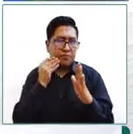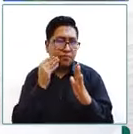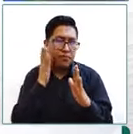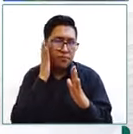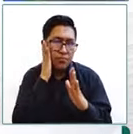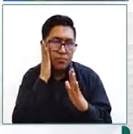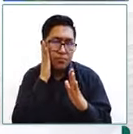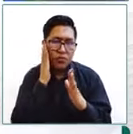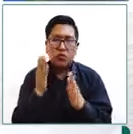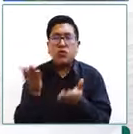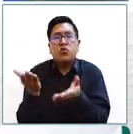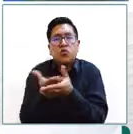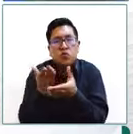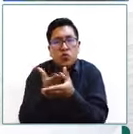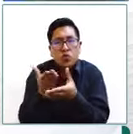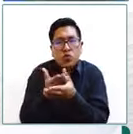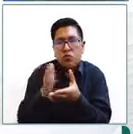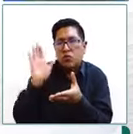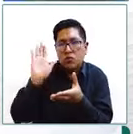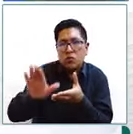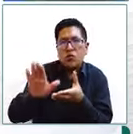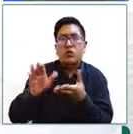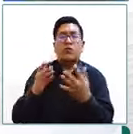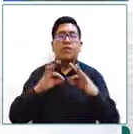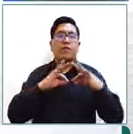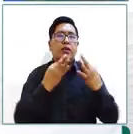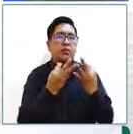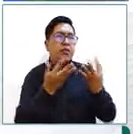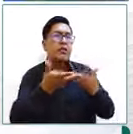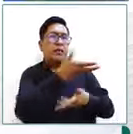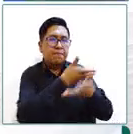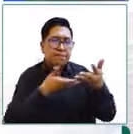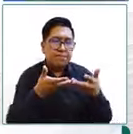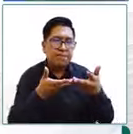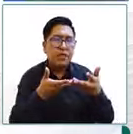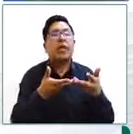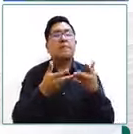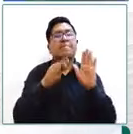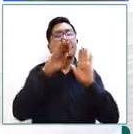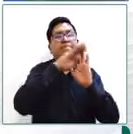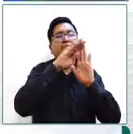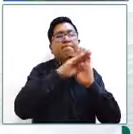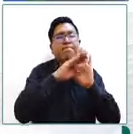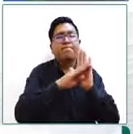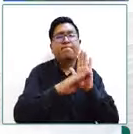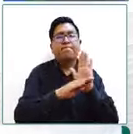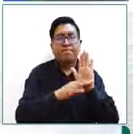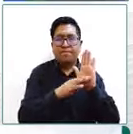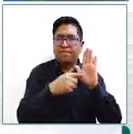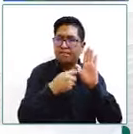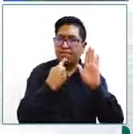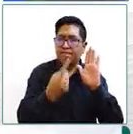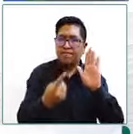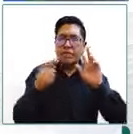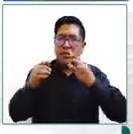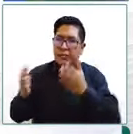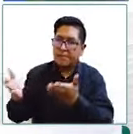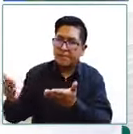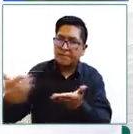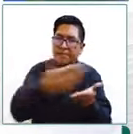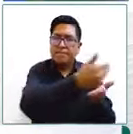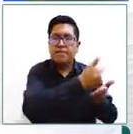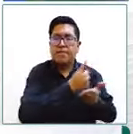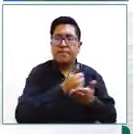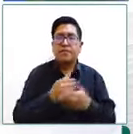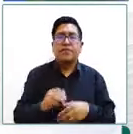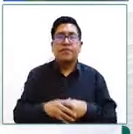buscar a la familia, entonces, nos permite justamente cumplir con esta primera etapa que es la recopilación de datos.